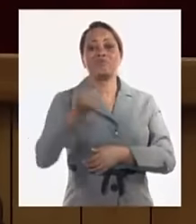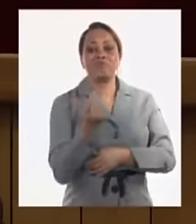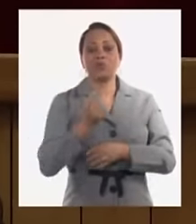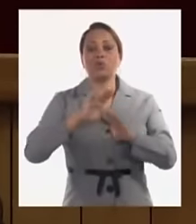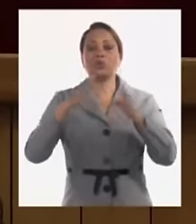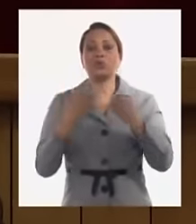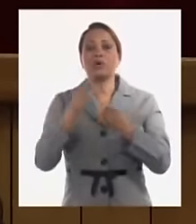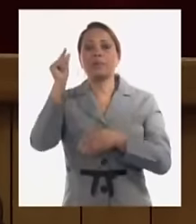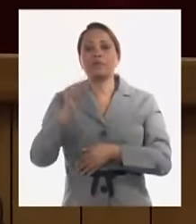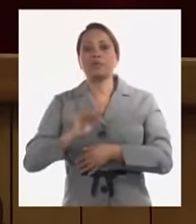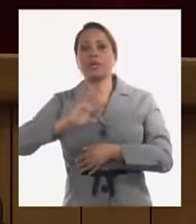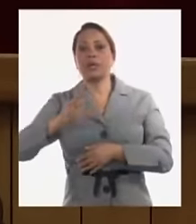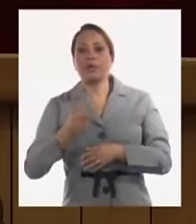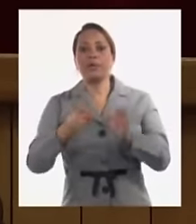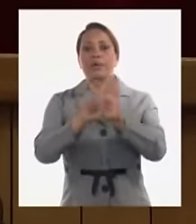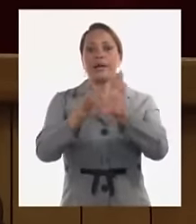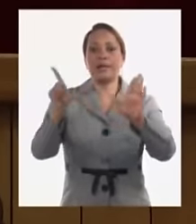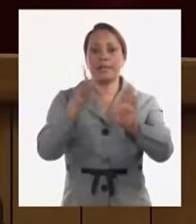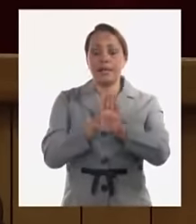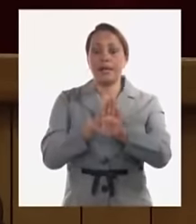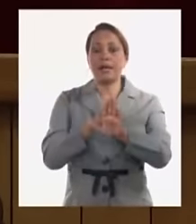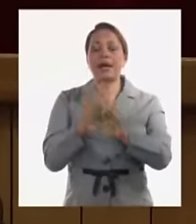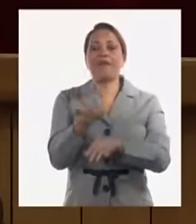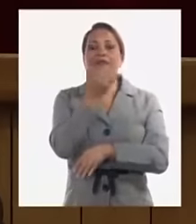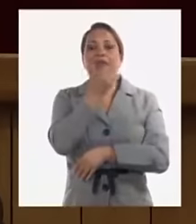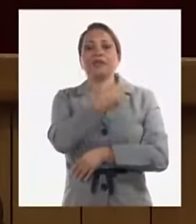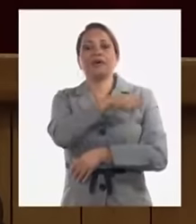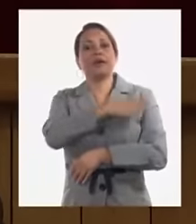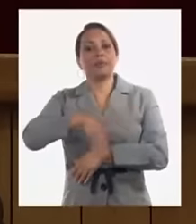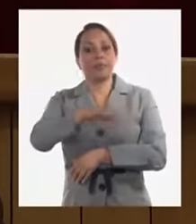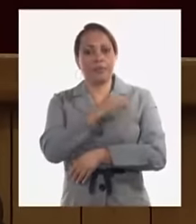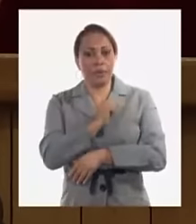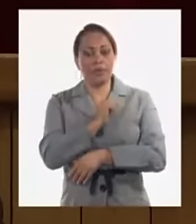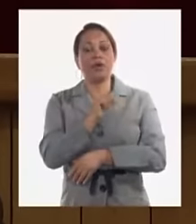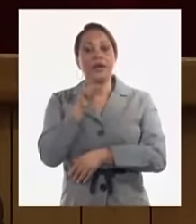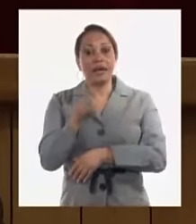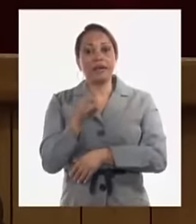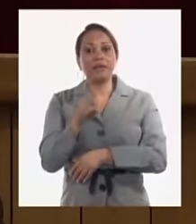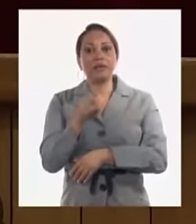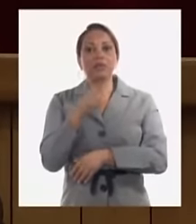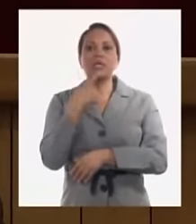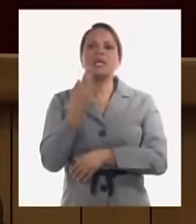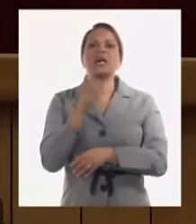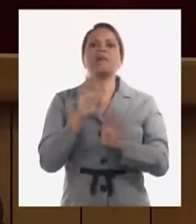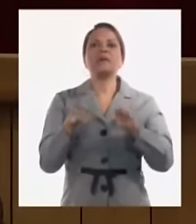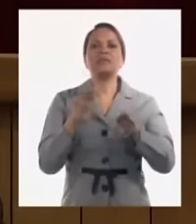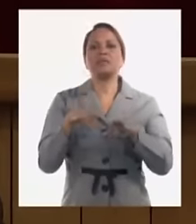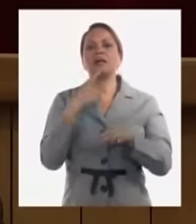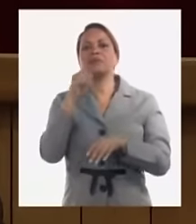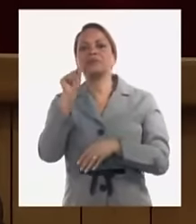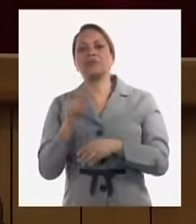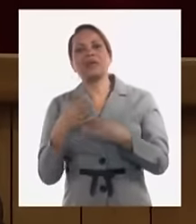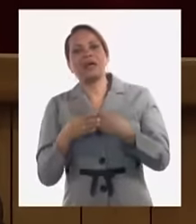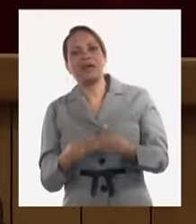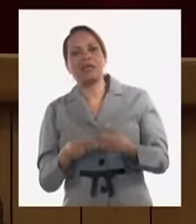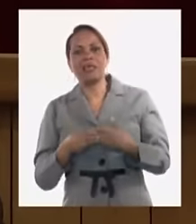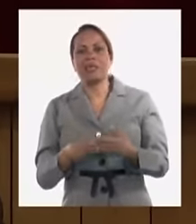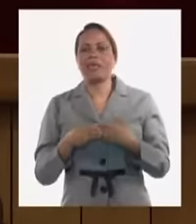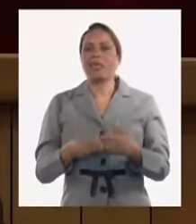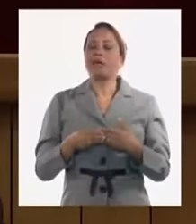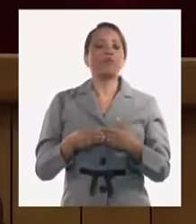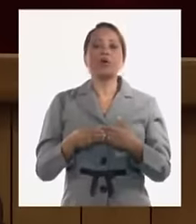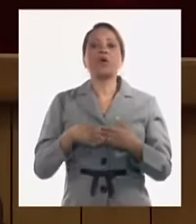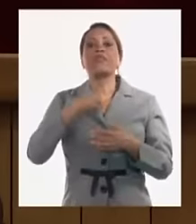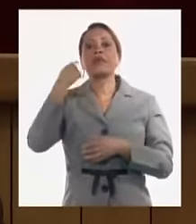están atentando contra el pueblo y contra las ilegalidades y ha habido manos blanditas y blandenguerías y tenemos que ser más exigentes